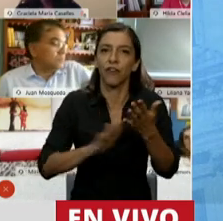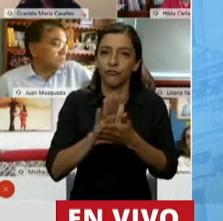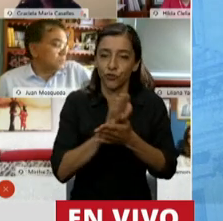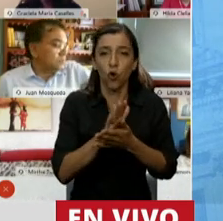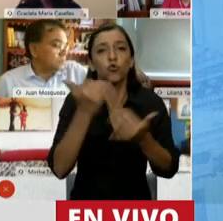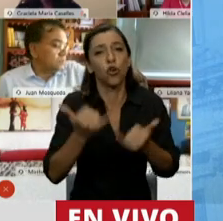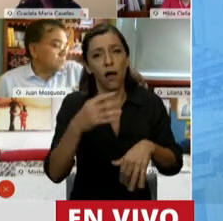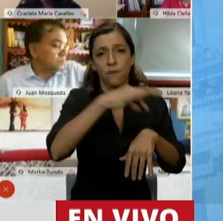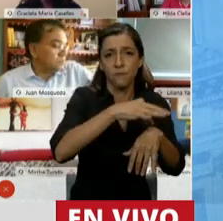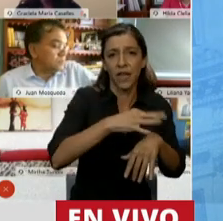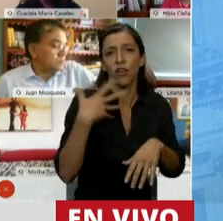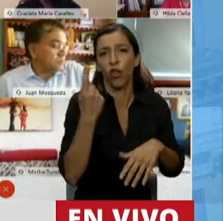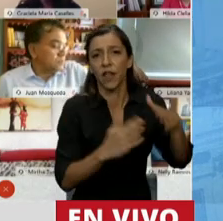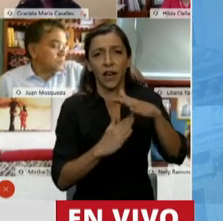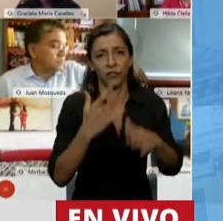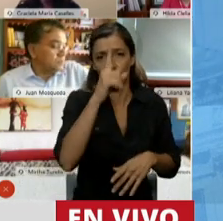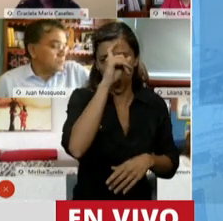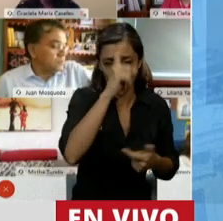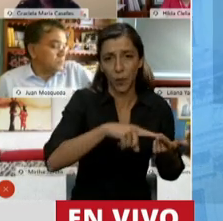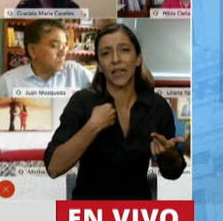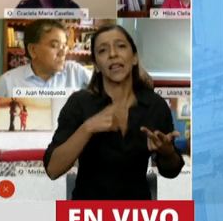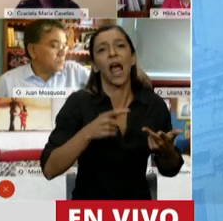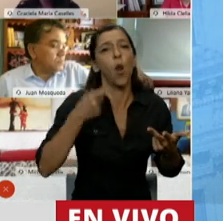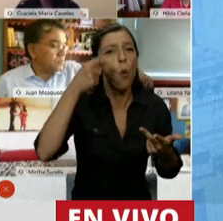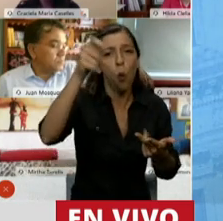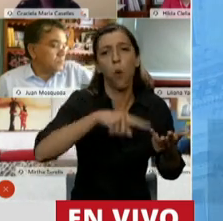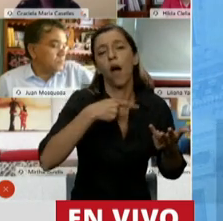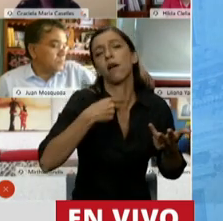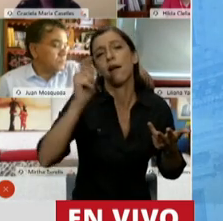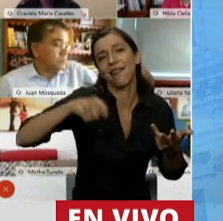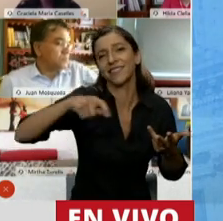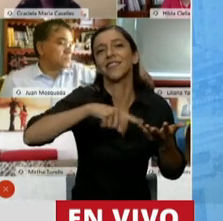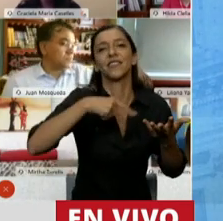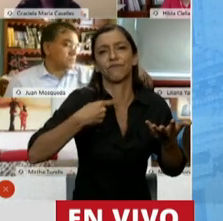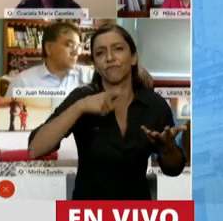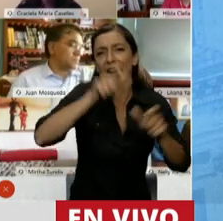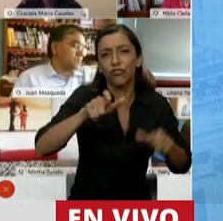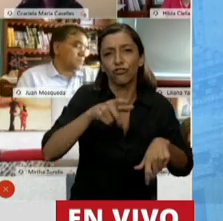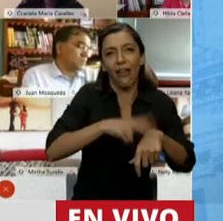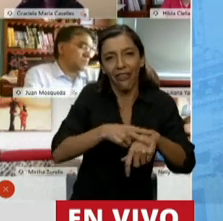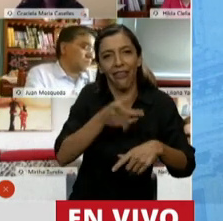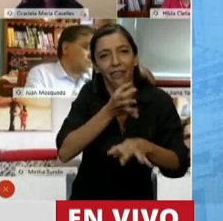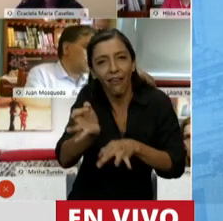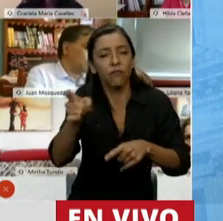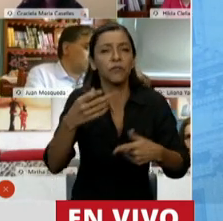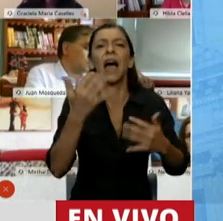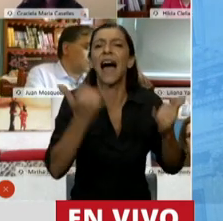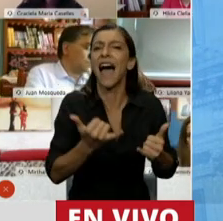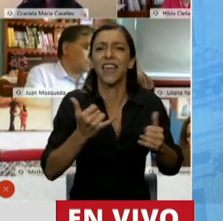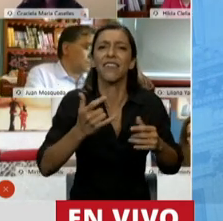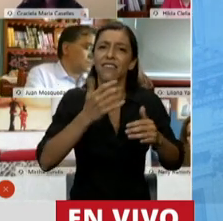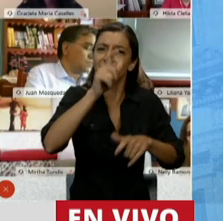médicos, directores de hospitales, jueces, consejeros, abogados, funcionarios. Y uno de los calvarios que hemos visto padecer a muchas